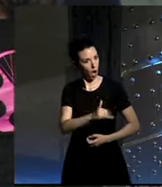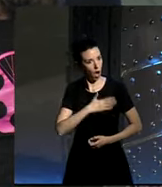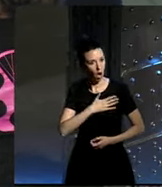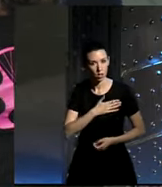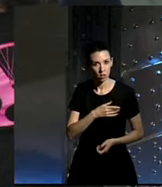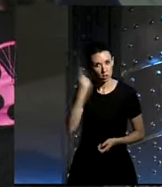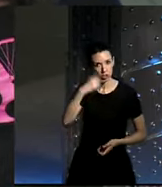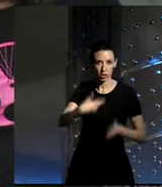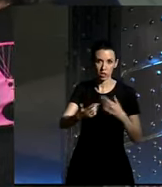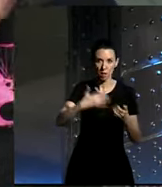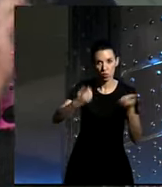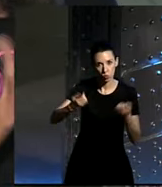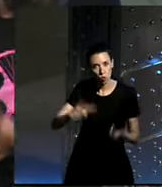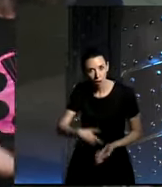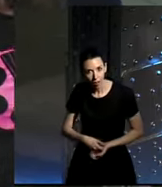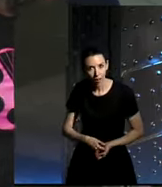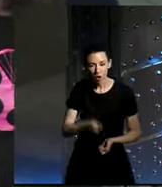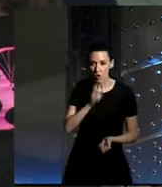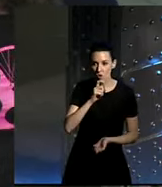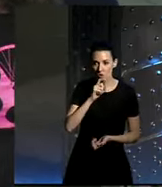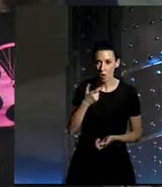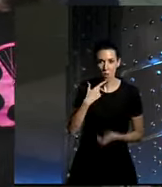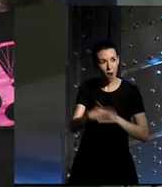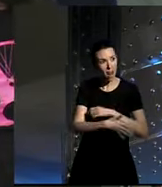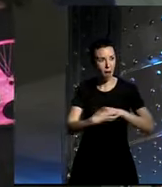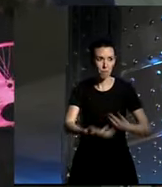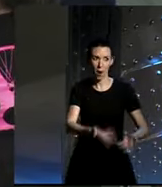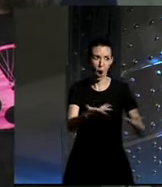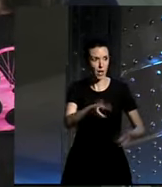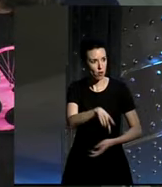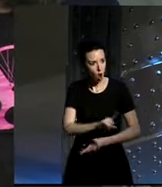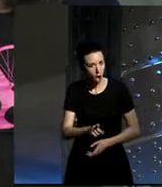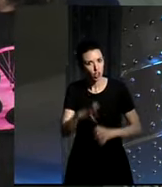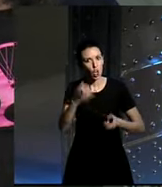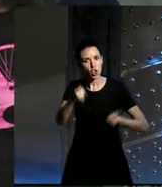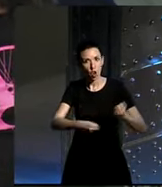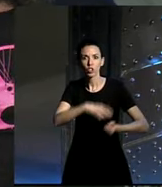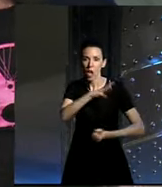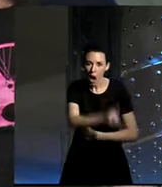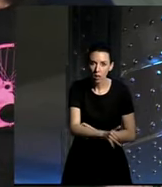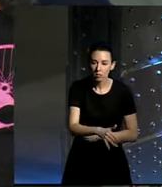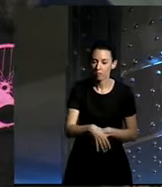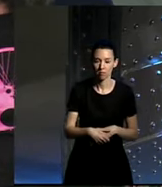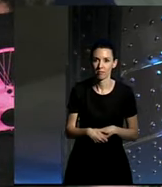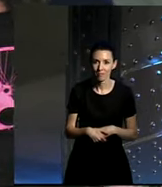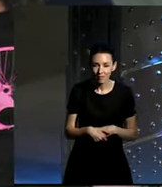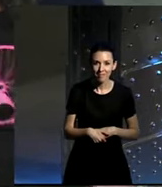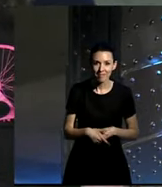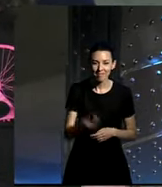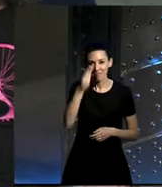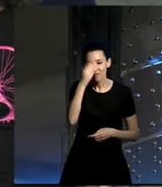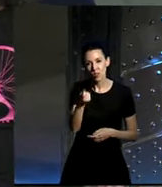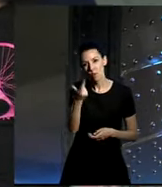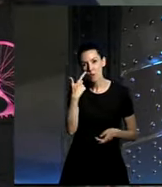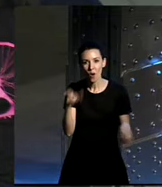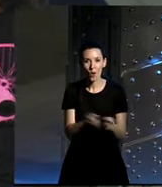si sabes conducir si no es un pobre diablo o sea tiene coche entonces yo creo que van también por ahí un poco